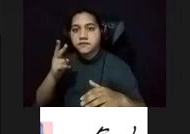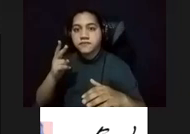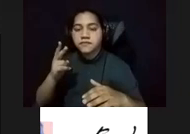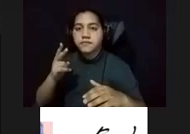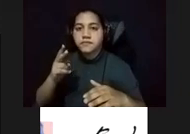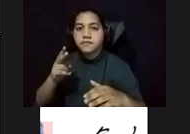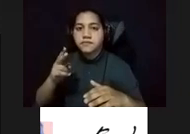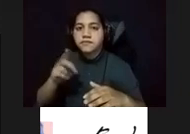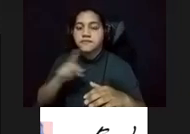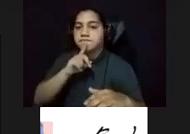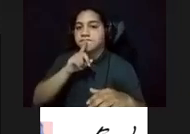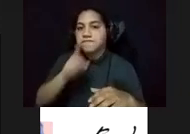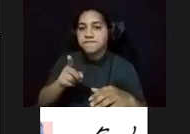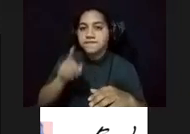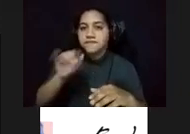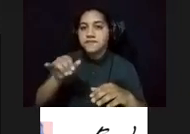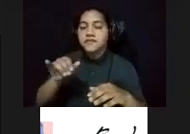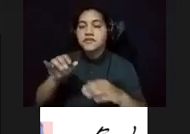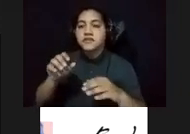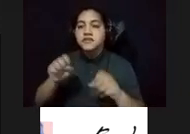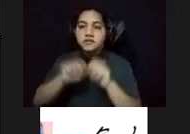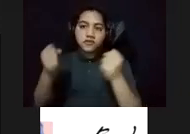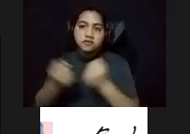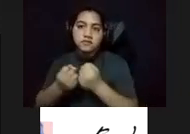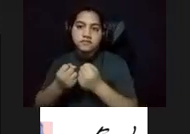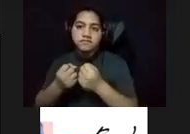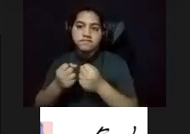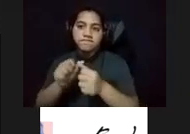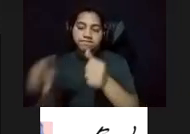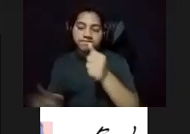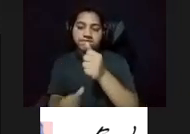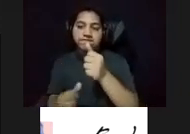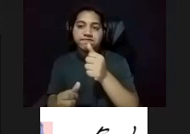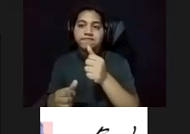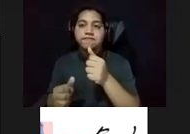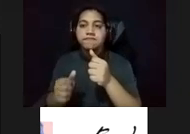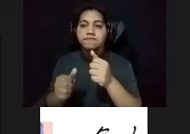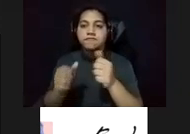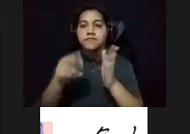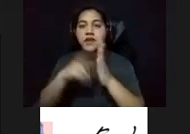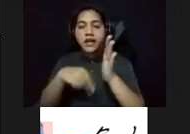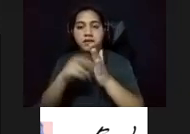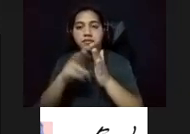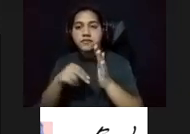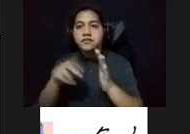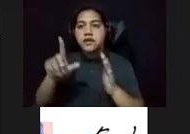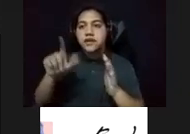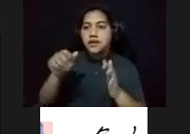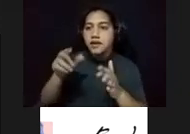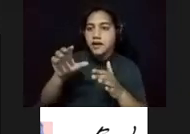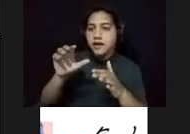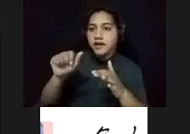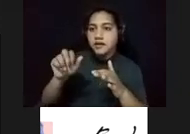crudo realismo de esa sociedad suburbana, la pintura a la calle, testimonia una